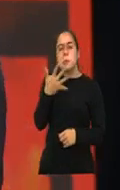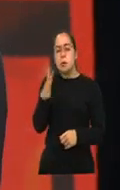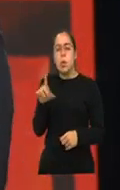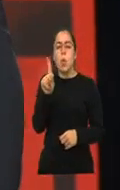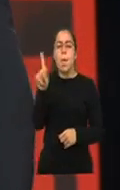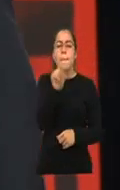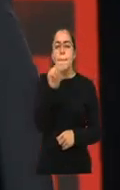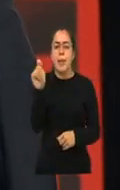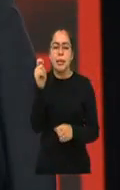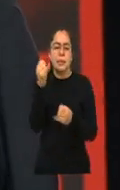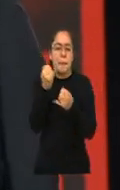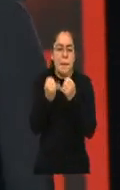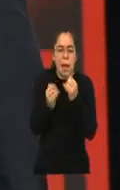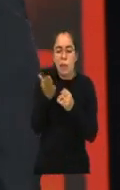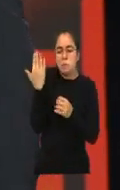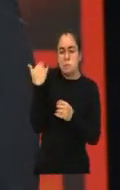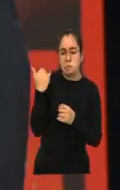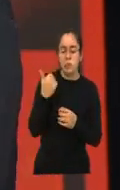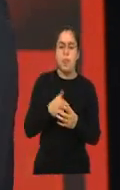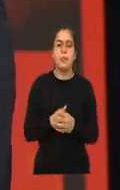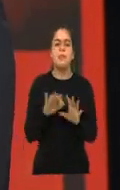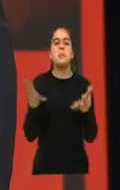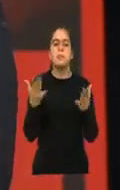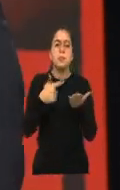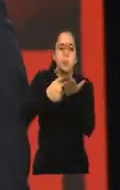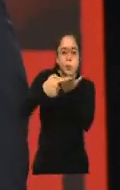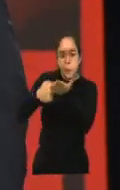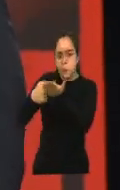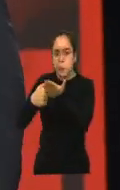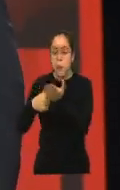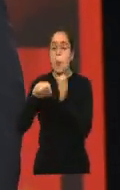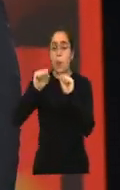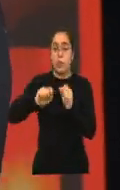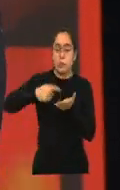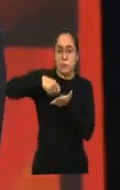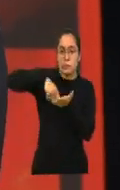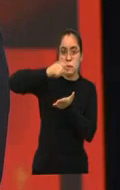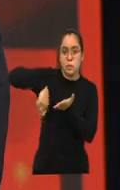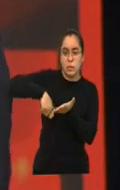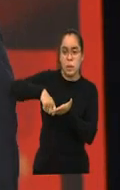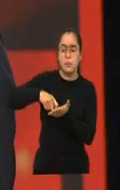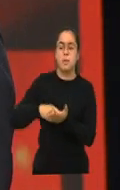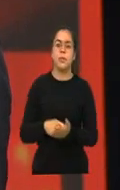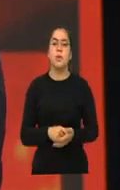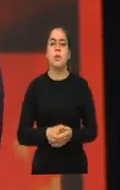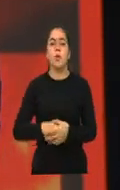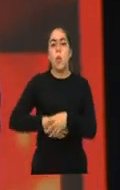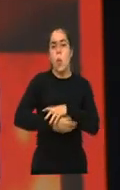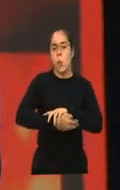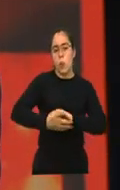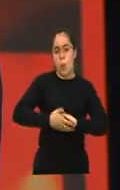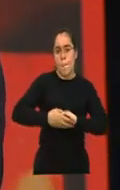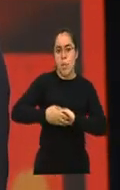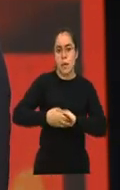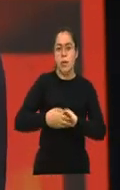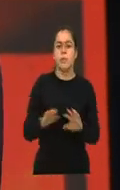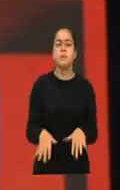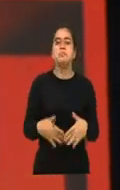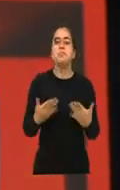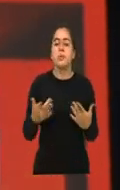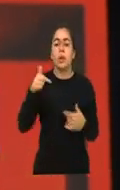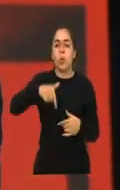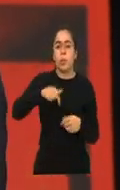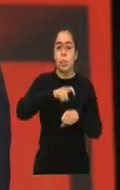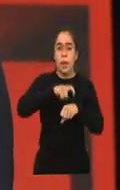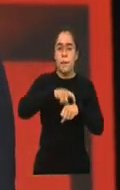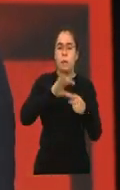platicar y ponernos de acuerdo, firmamos un convenio. Y Juan Carlos dice, bueno, es un momento especial esto y tengo una